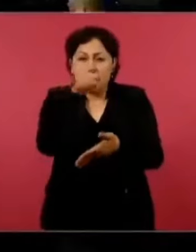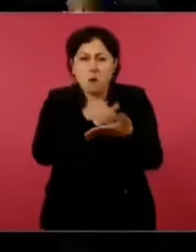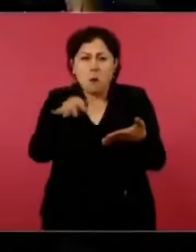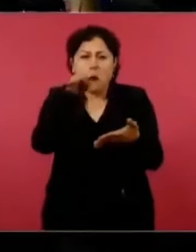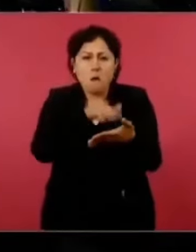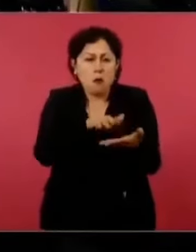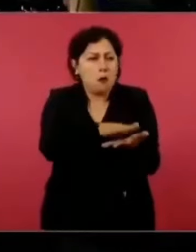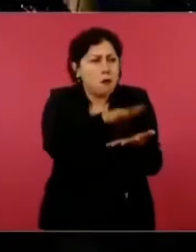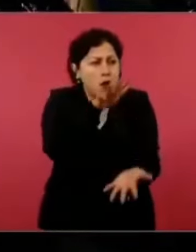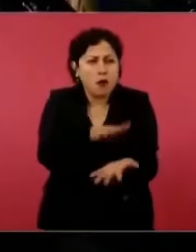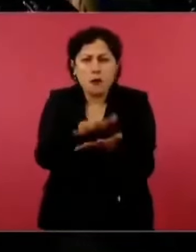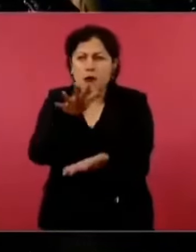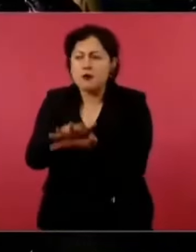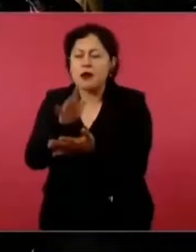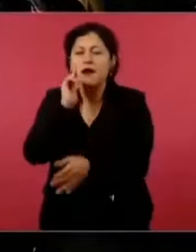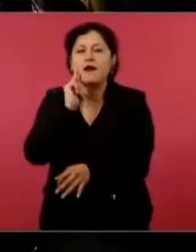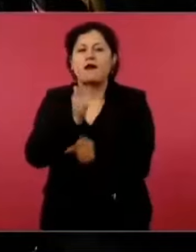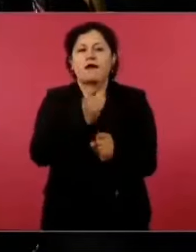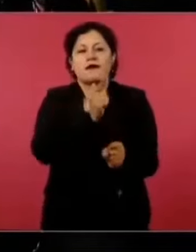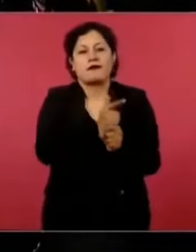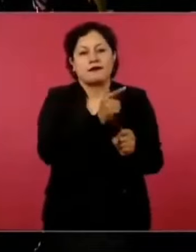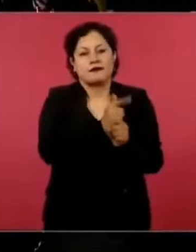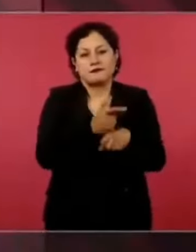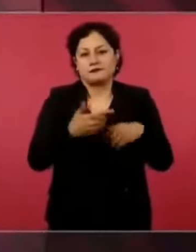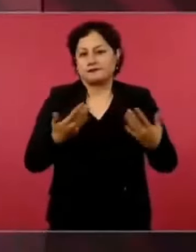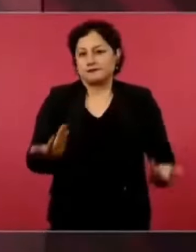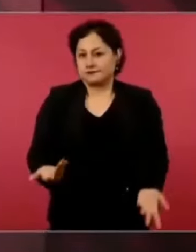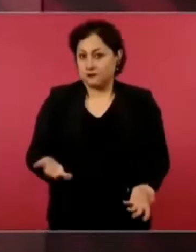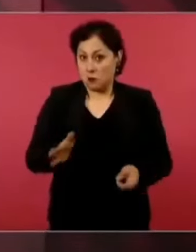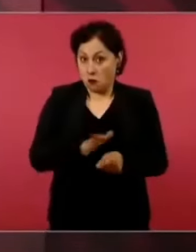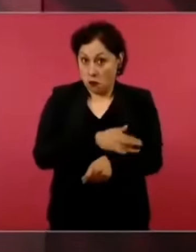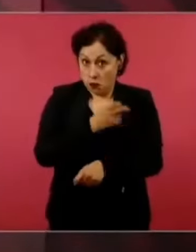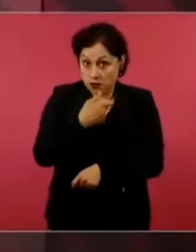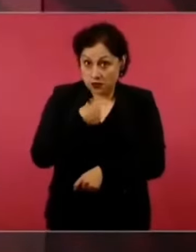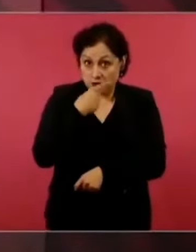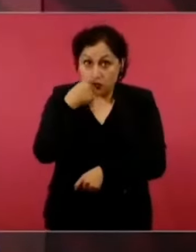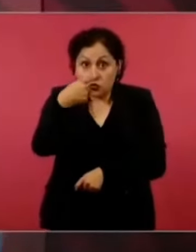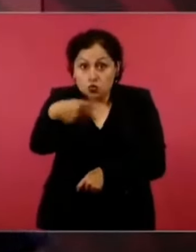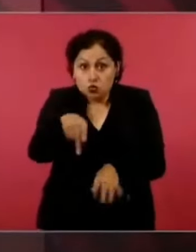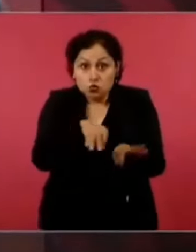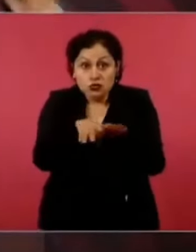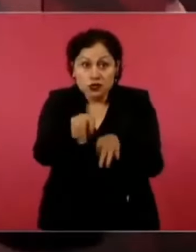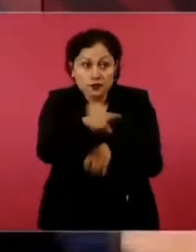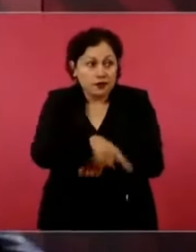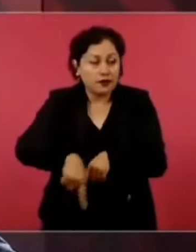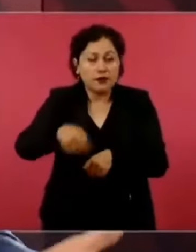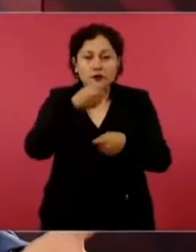Entonces, el periodismo es importantísimo. Claro,